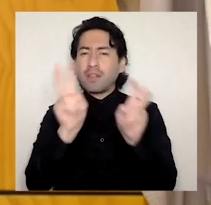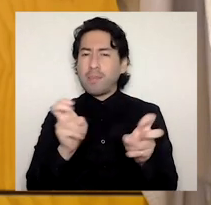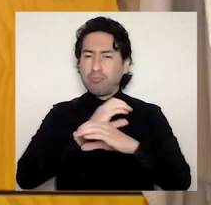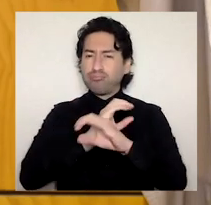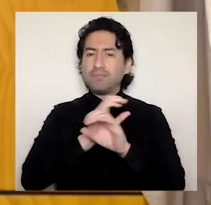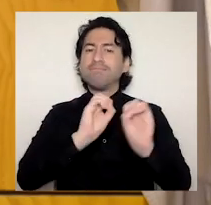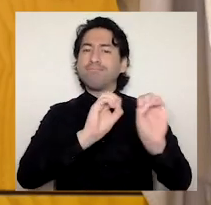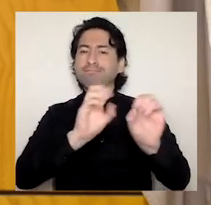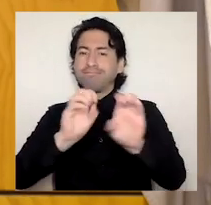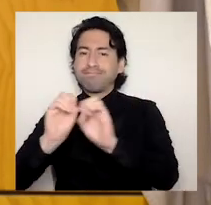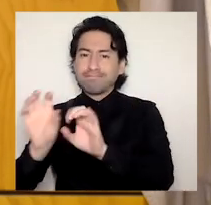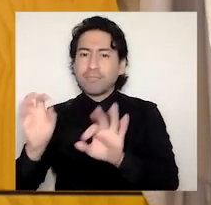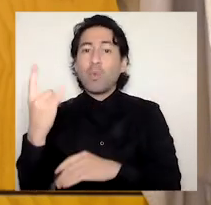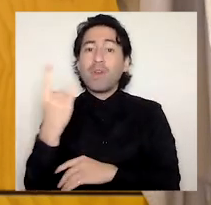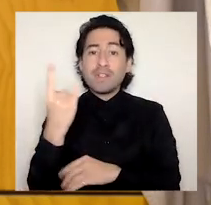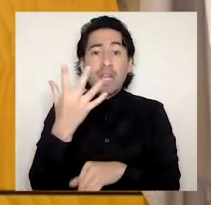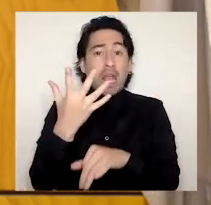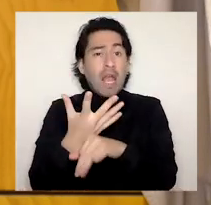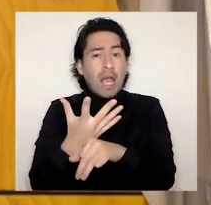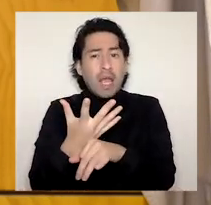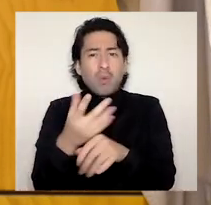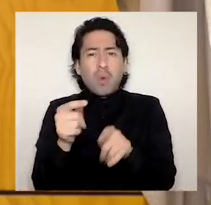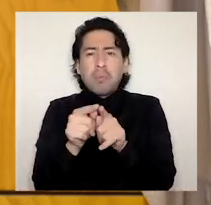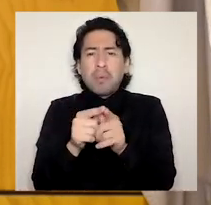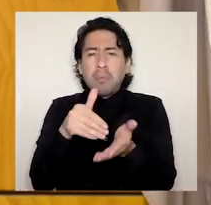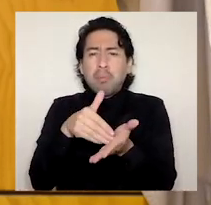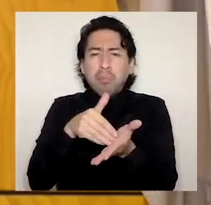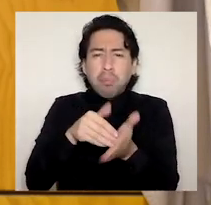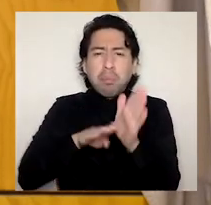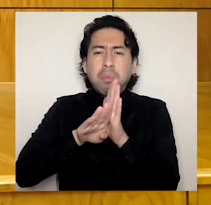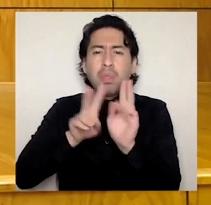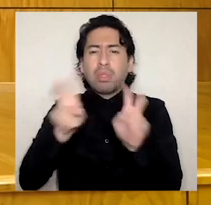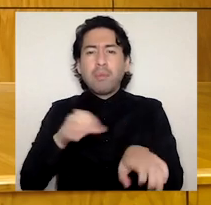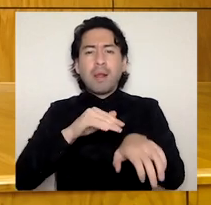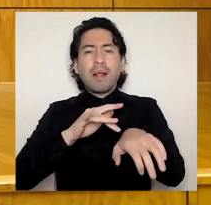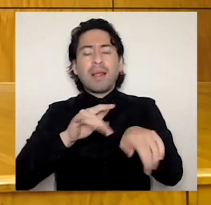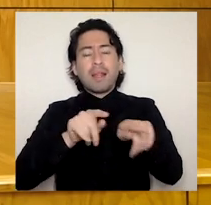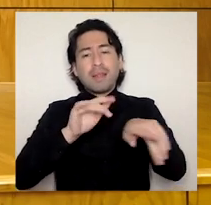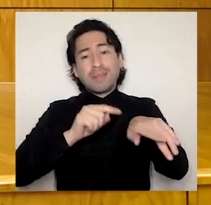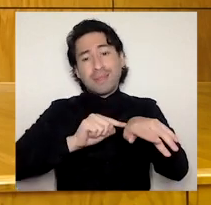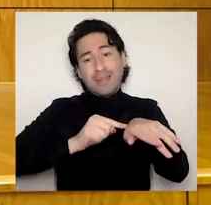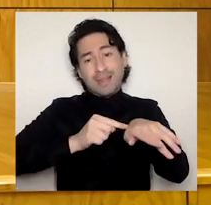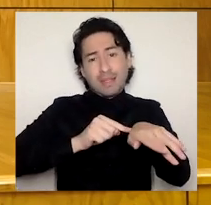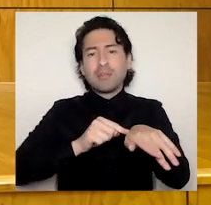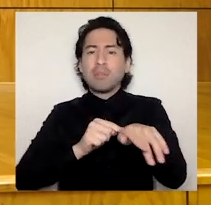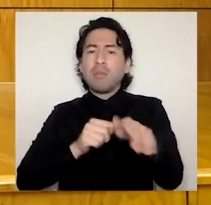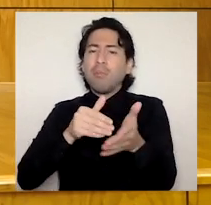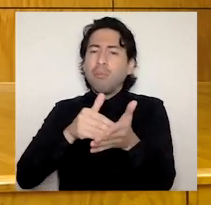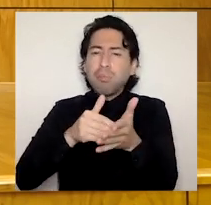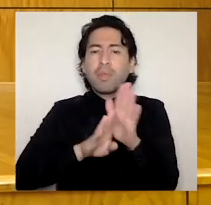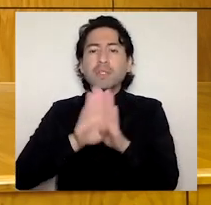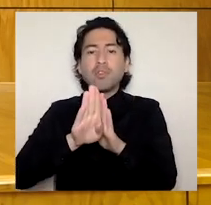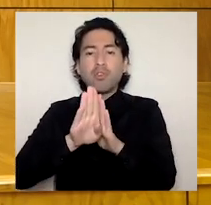Universidad contaba con un incipiente desarrollo en materia de digitalización. Sin embargo, declarada la